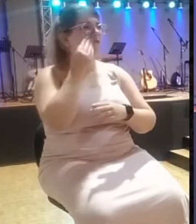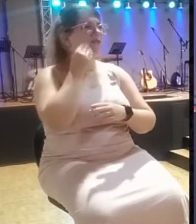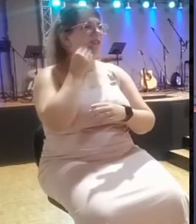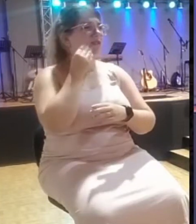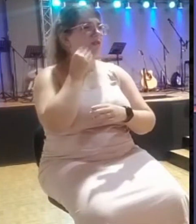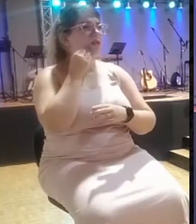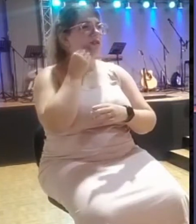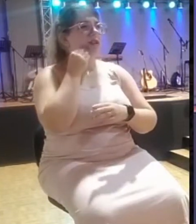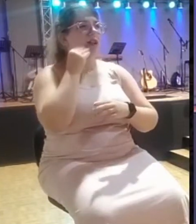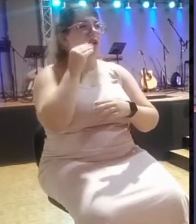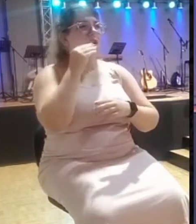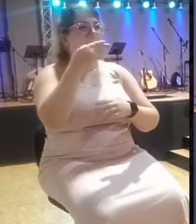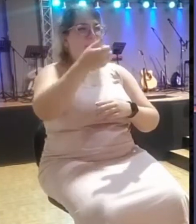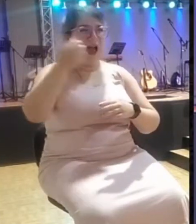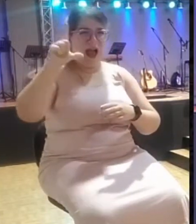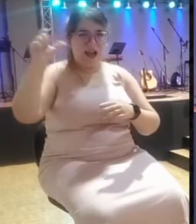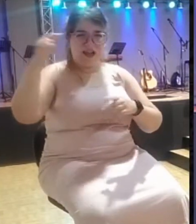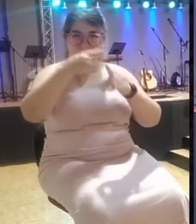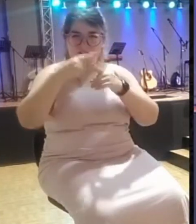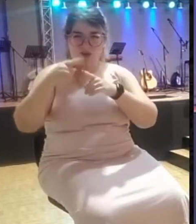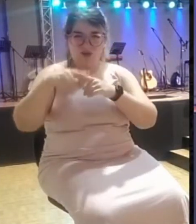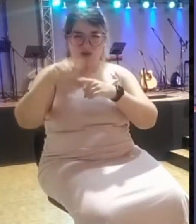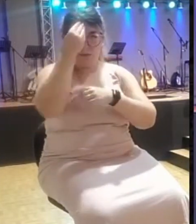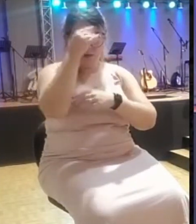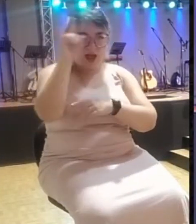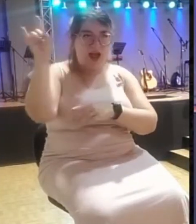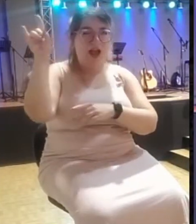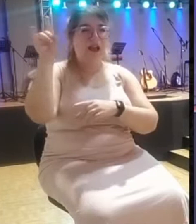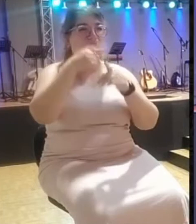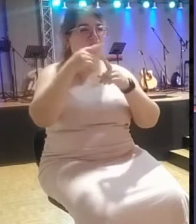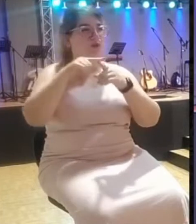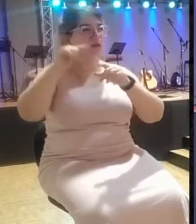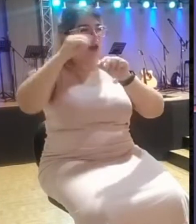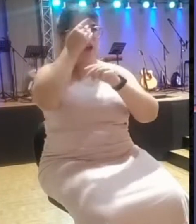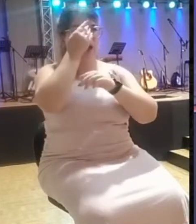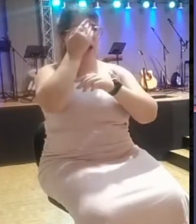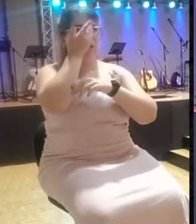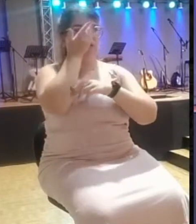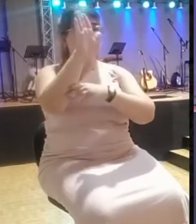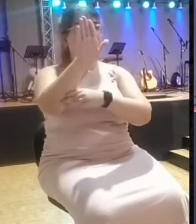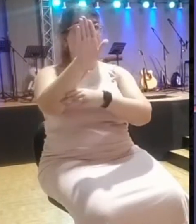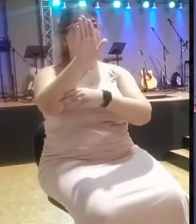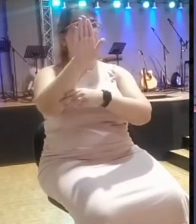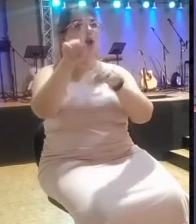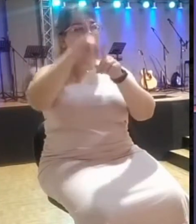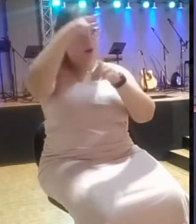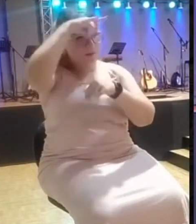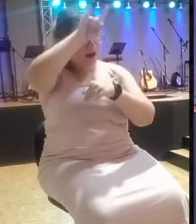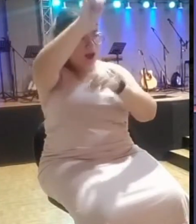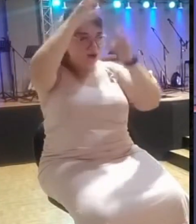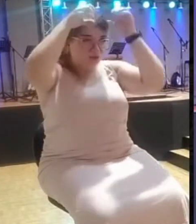Que también estaba representado por una vaca a veces y que en los cuernos tenía como el sol.